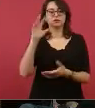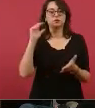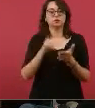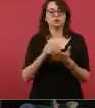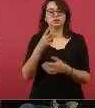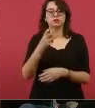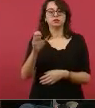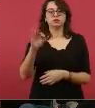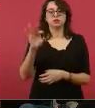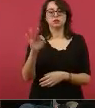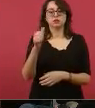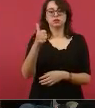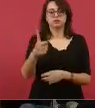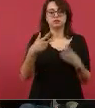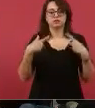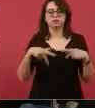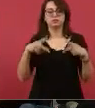favor.